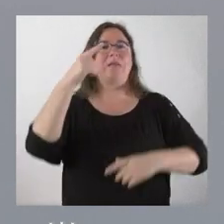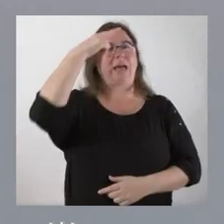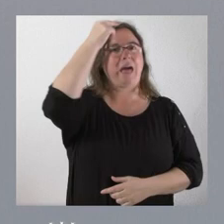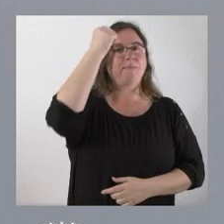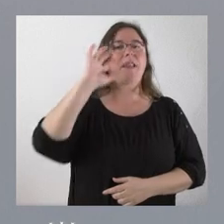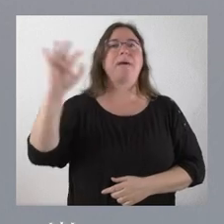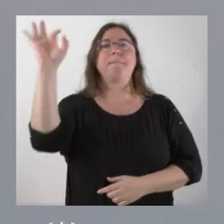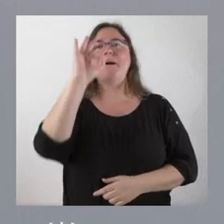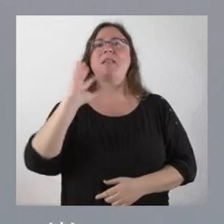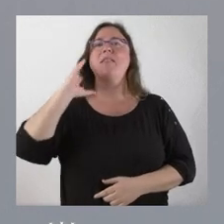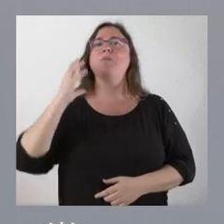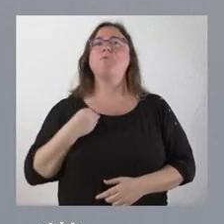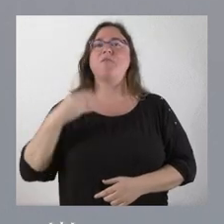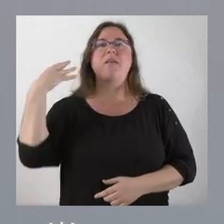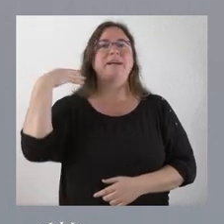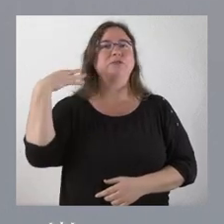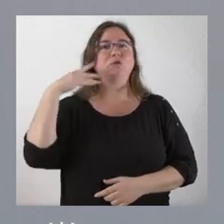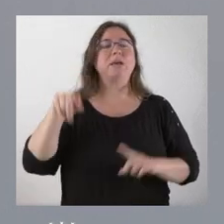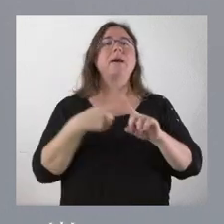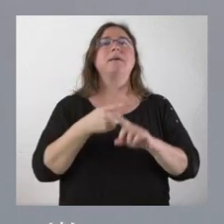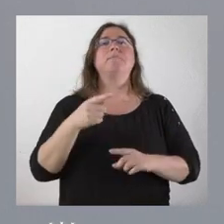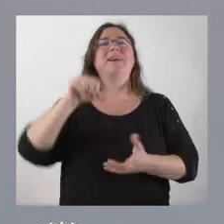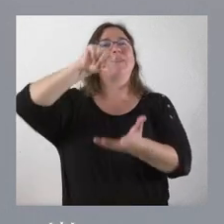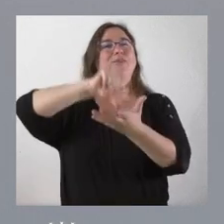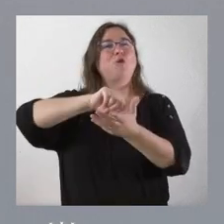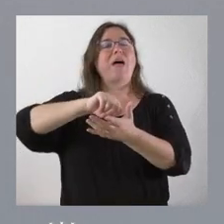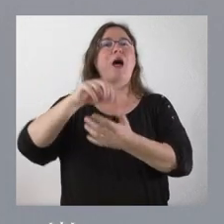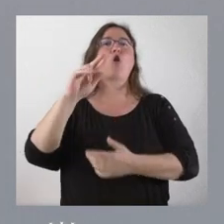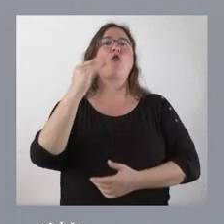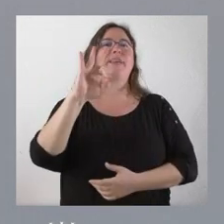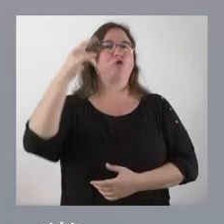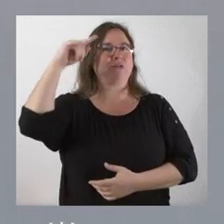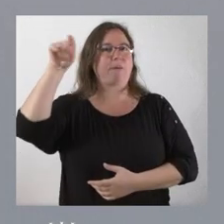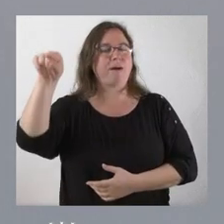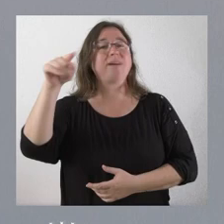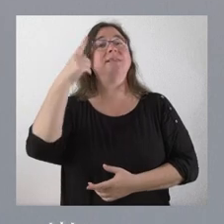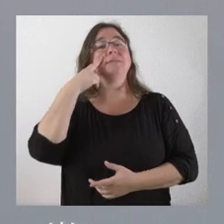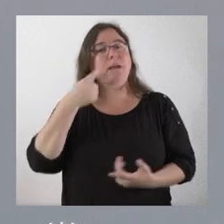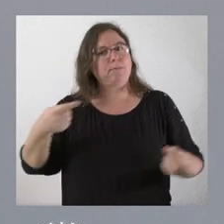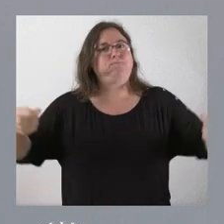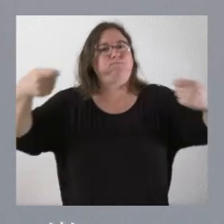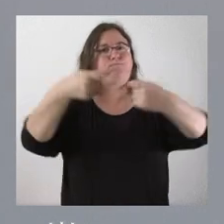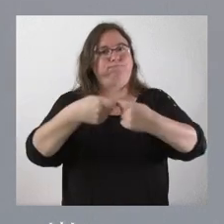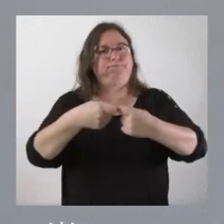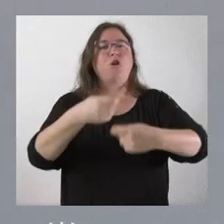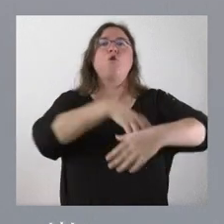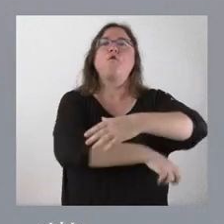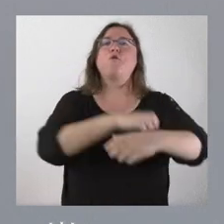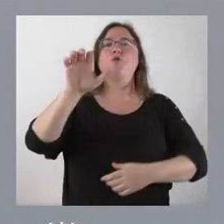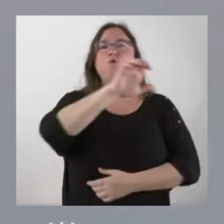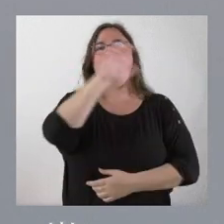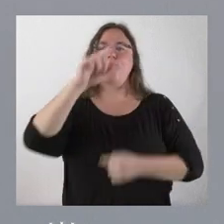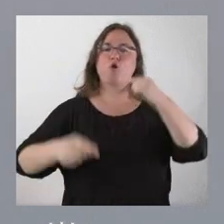Ponferrada, en Soria y en Ciudad Rodrigo. Saben ustedes que estas actuaciones están cofinanciadas por los fondos europeos de la nueva